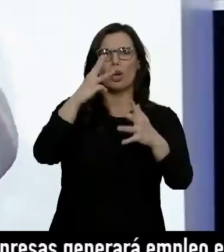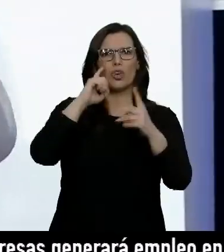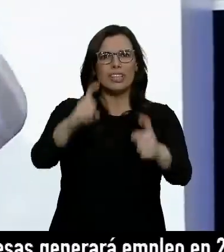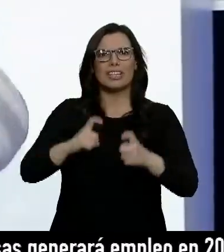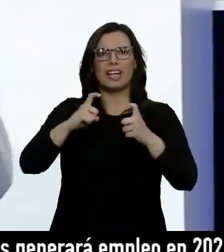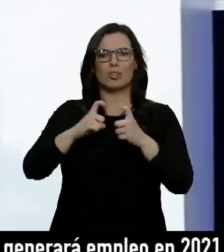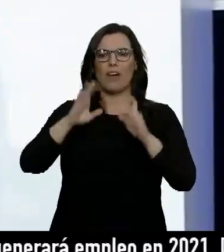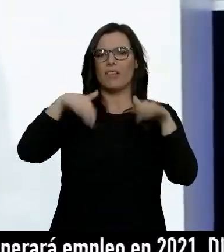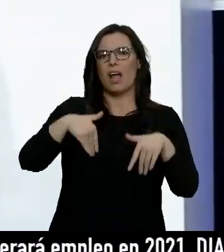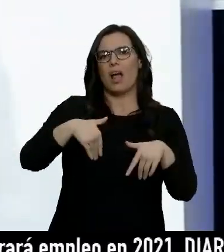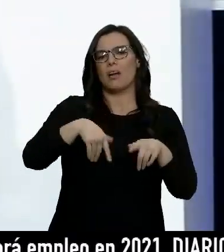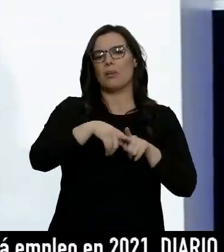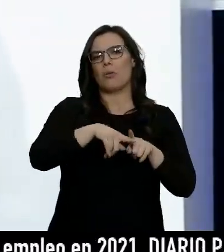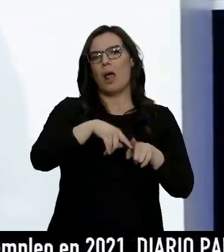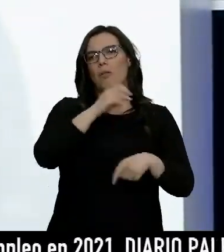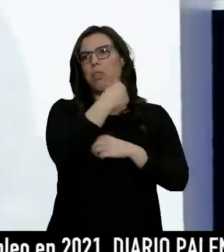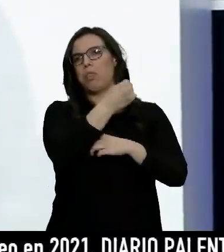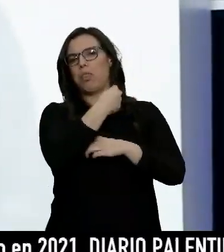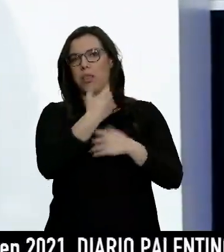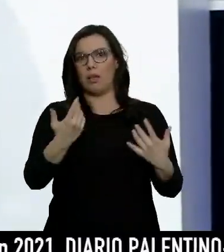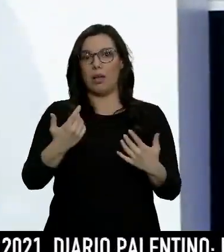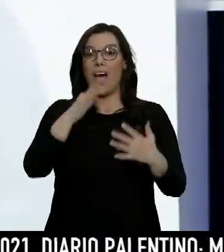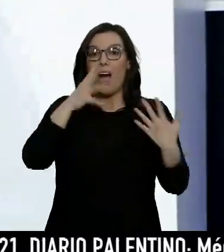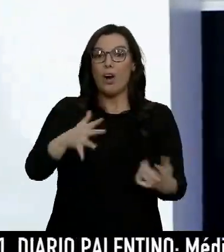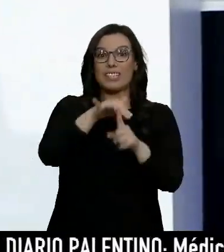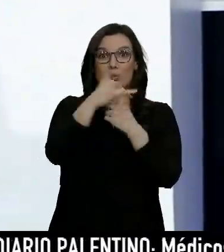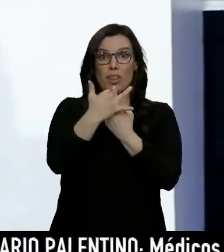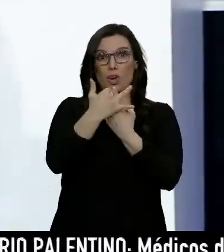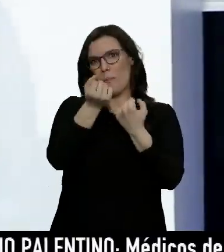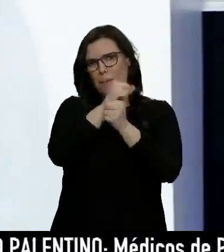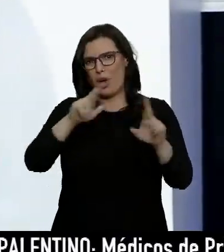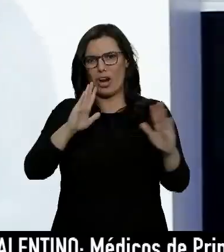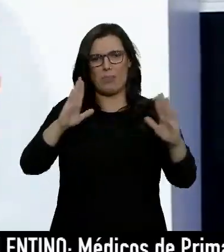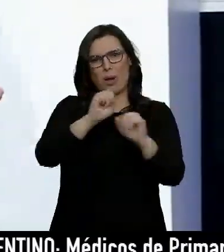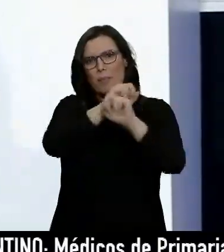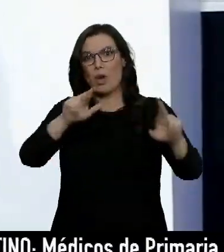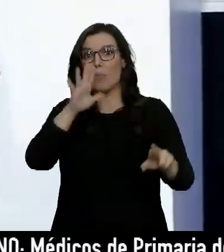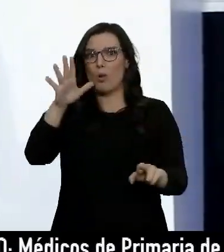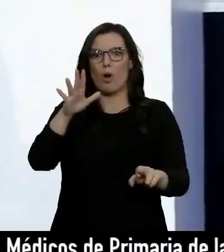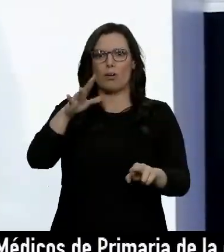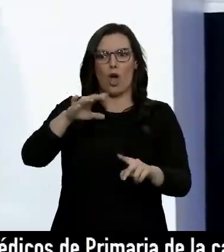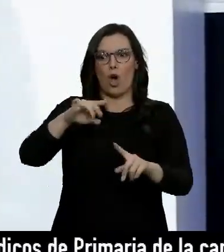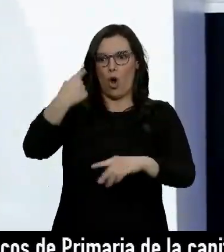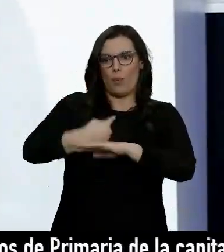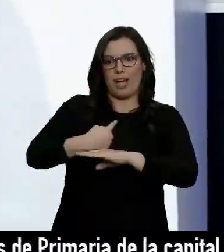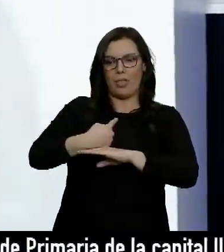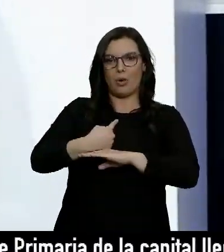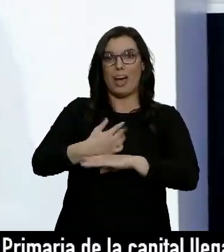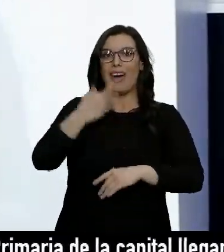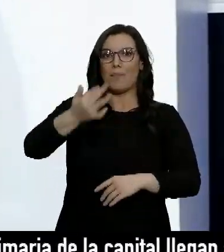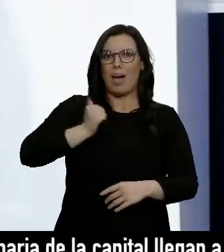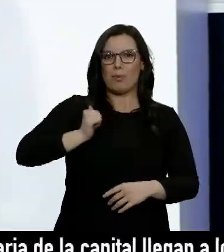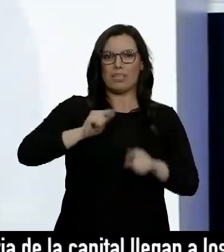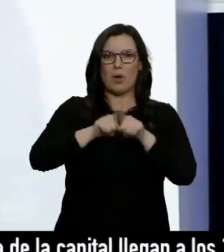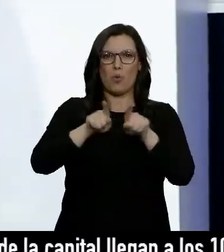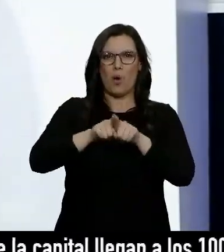Y nos han ido dando largas dos legislaturas. O sea que estamos en esta situación la peor posible y en el peor momento porque nos han puesto. Y además se nos está utilizando